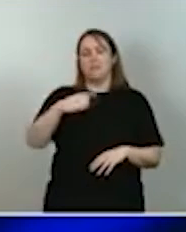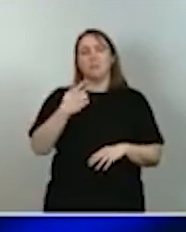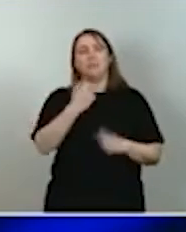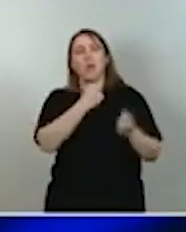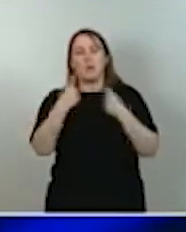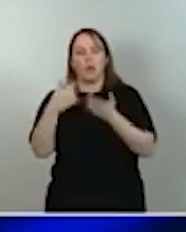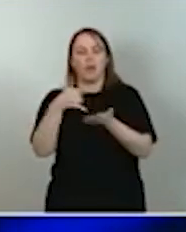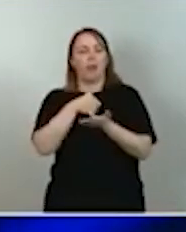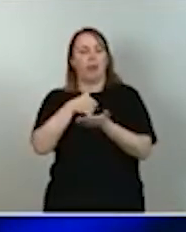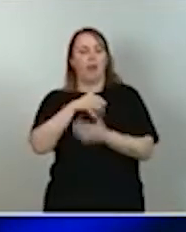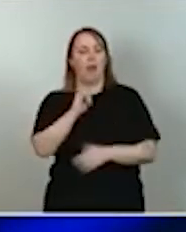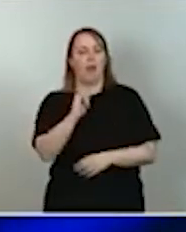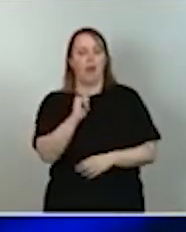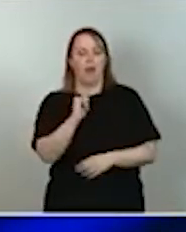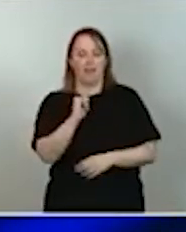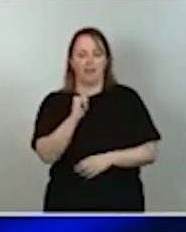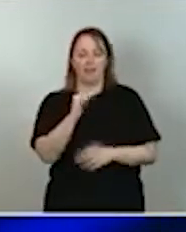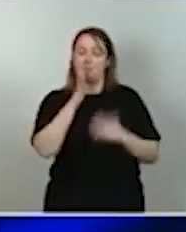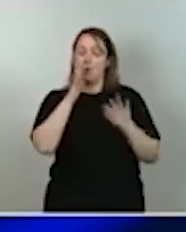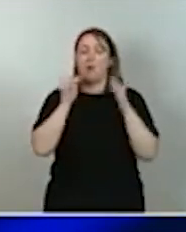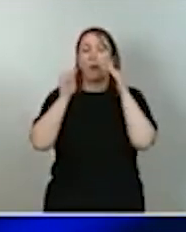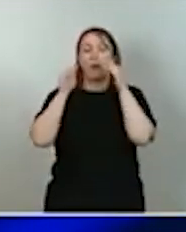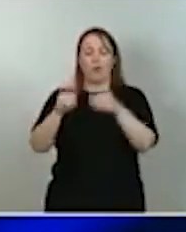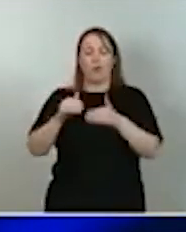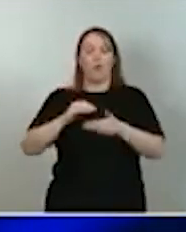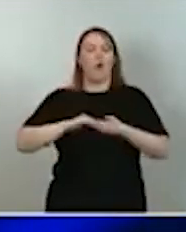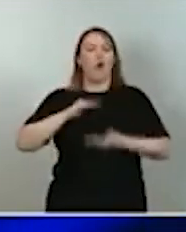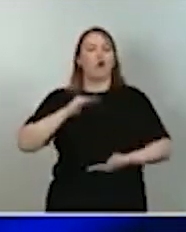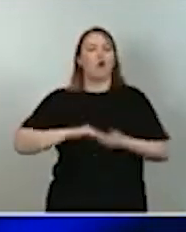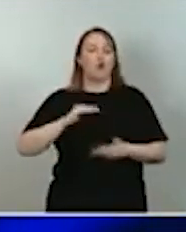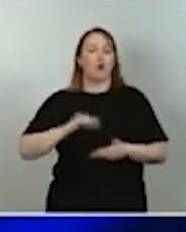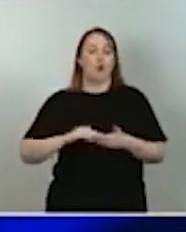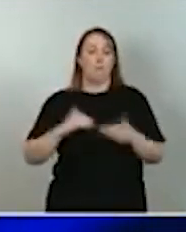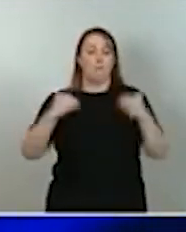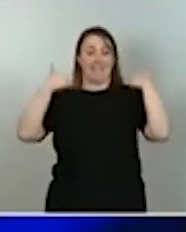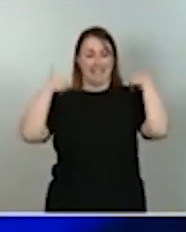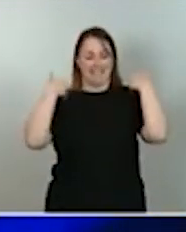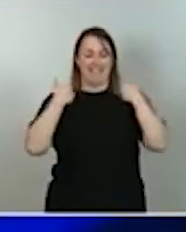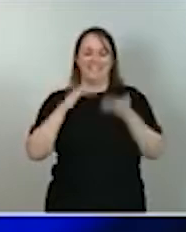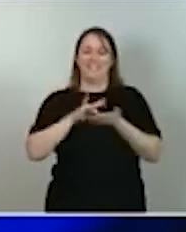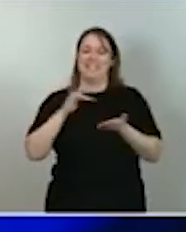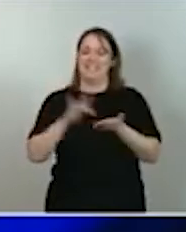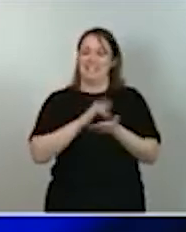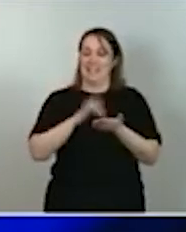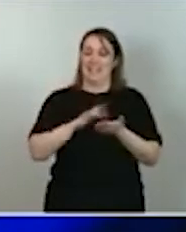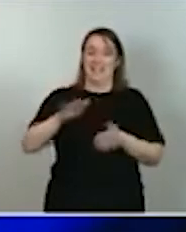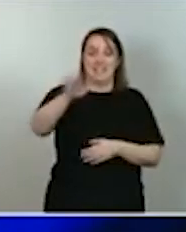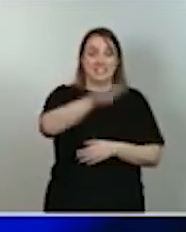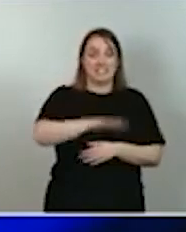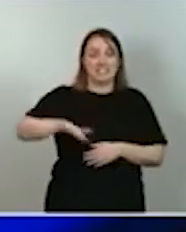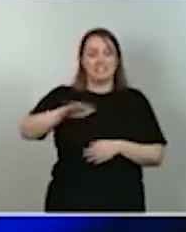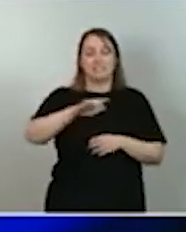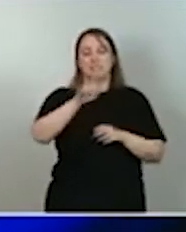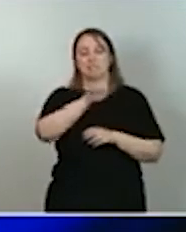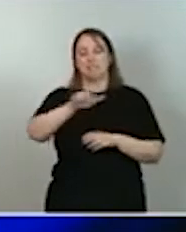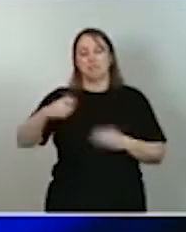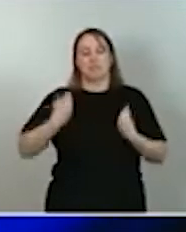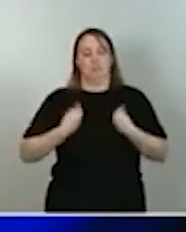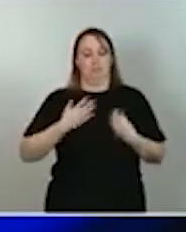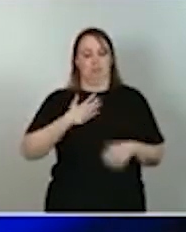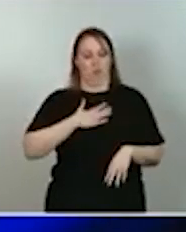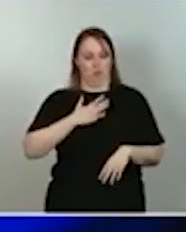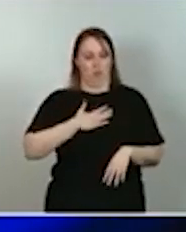en particular en relación con las competencias digitales del conjunto de nuestra población y la digitalización de nuestras pymes. Un tejido